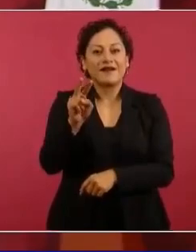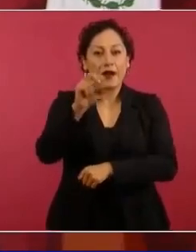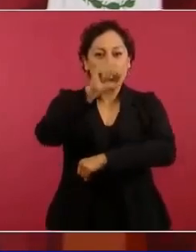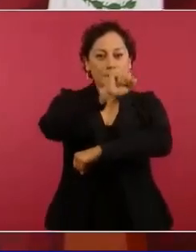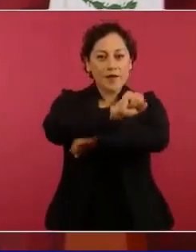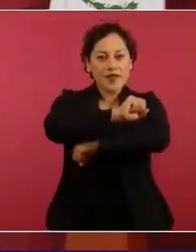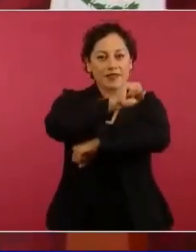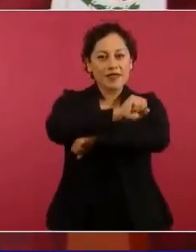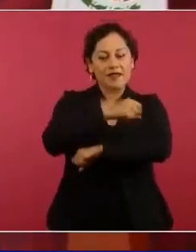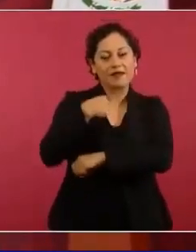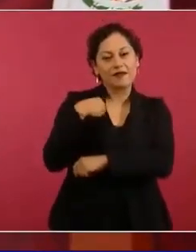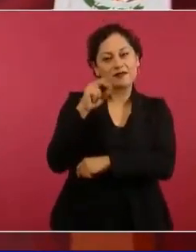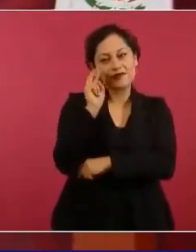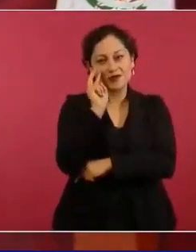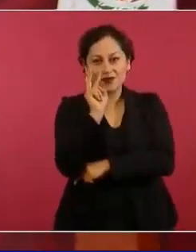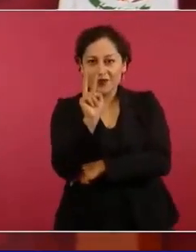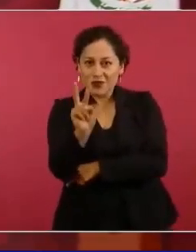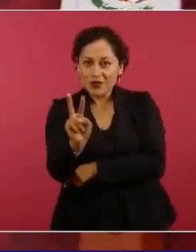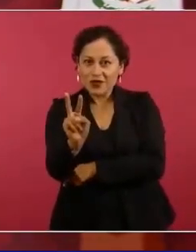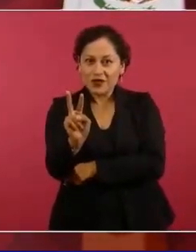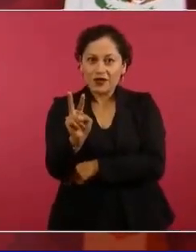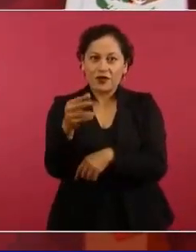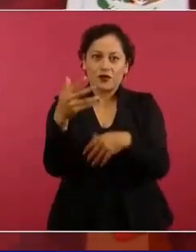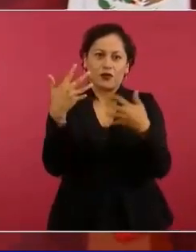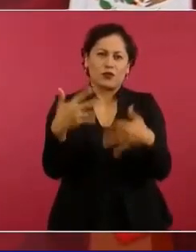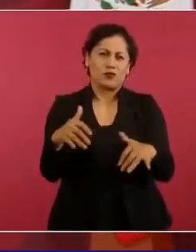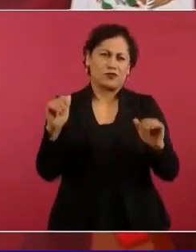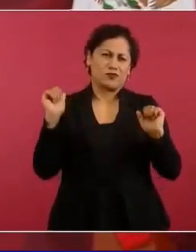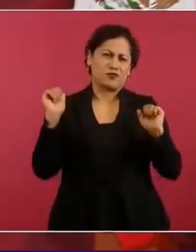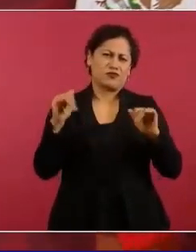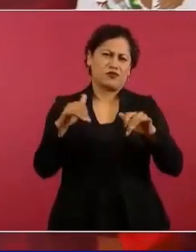ventana. ¿Cuánta gente?